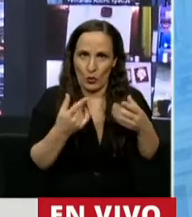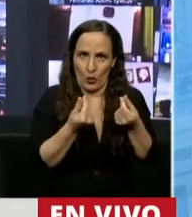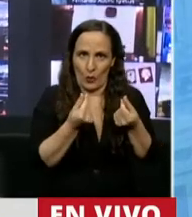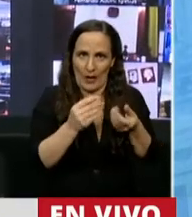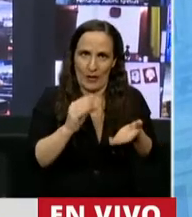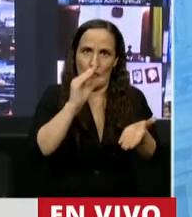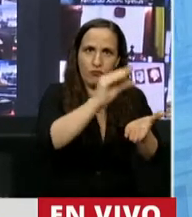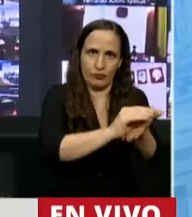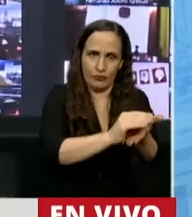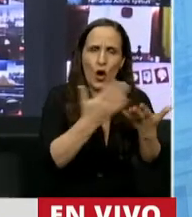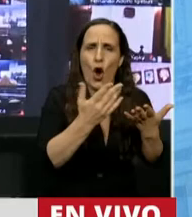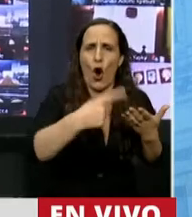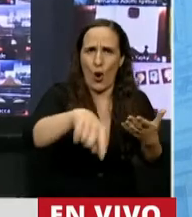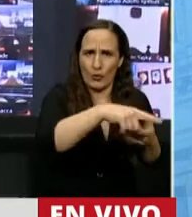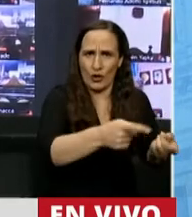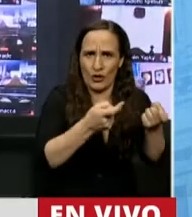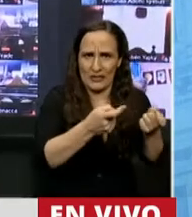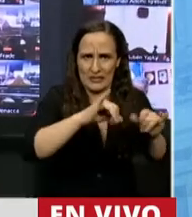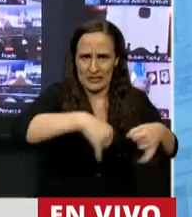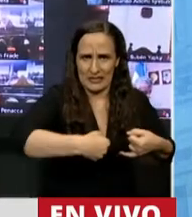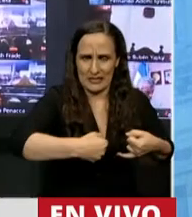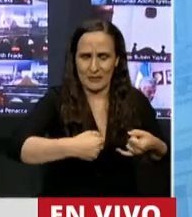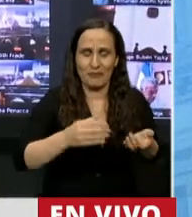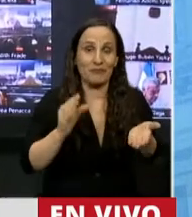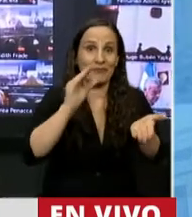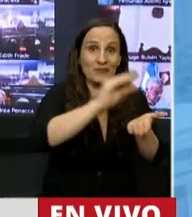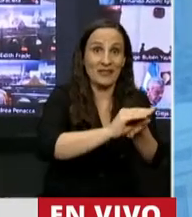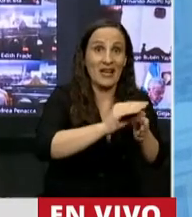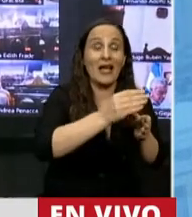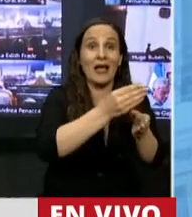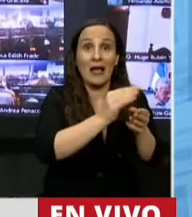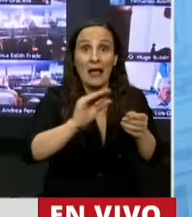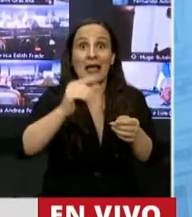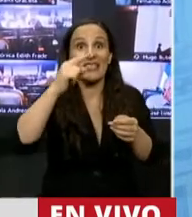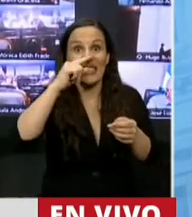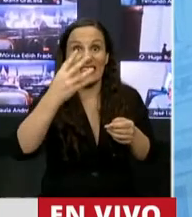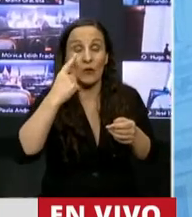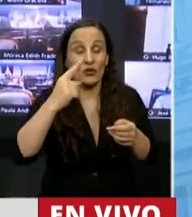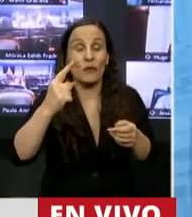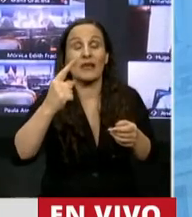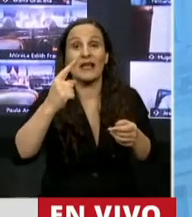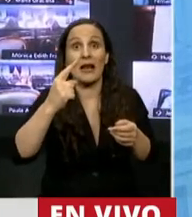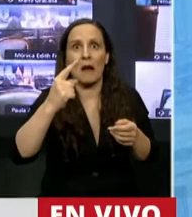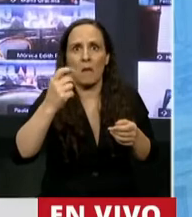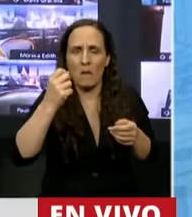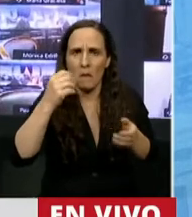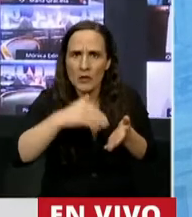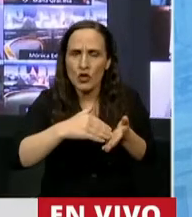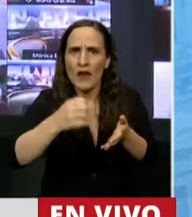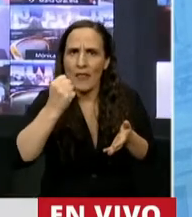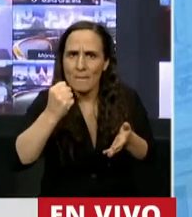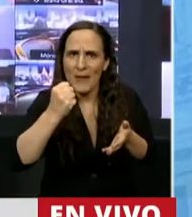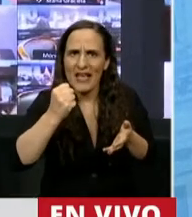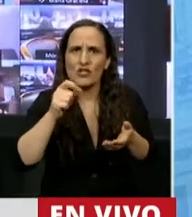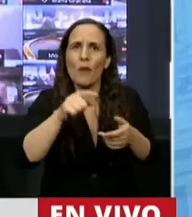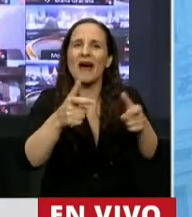necesidades, por supuesto. Y de ese monto, 74.272 millones de pesos corresponderían a la